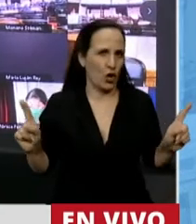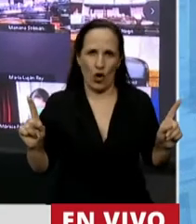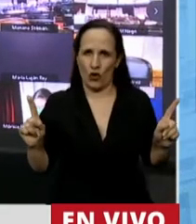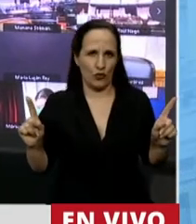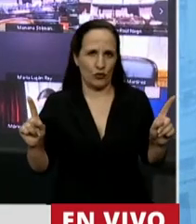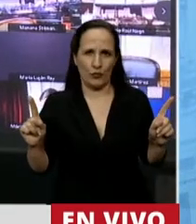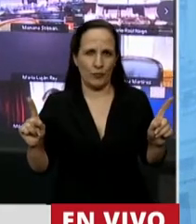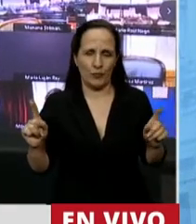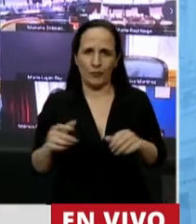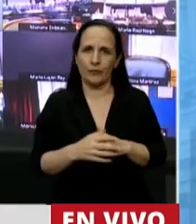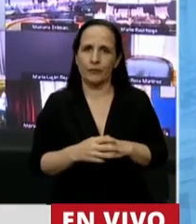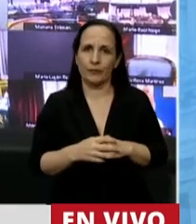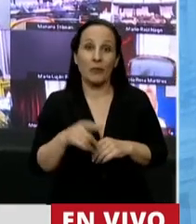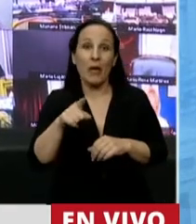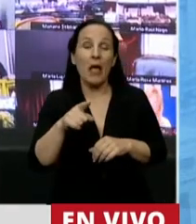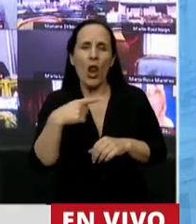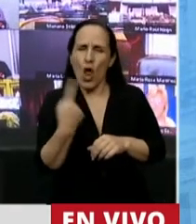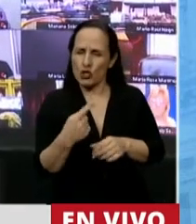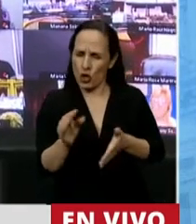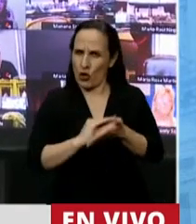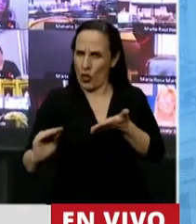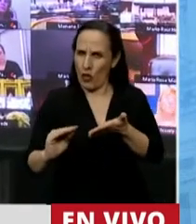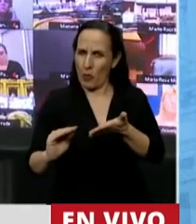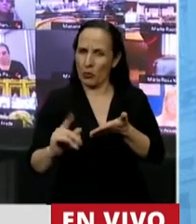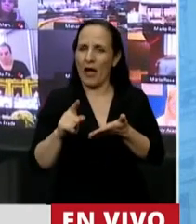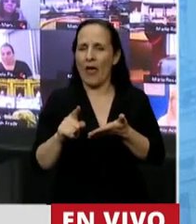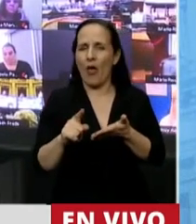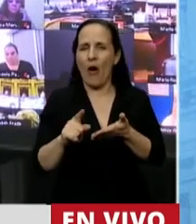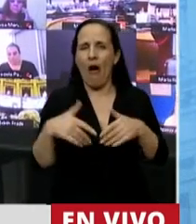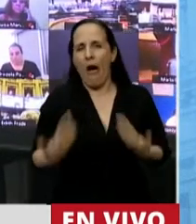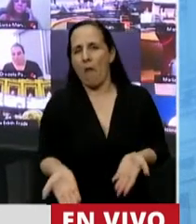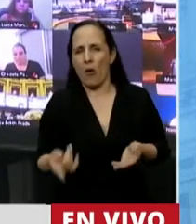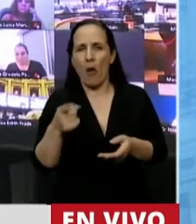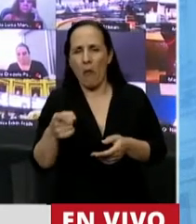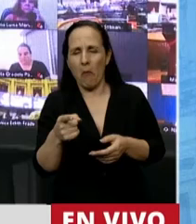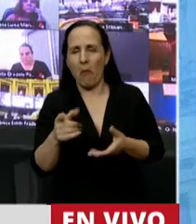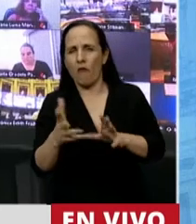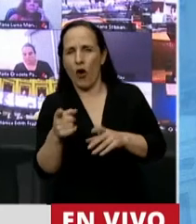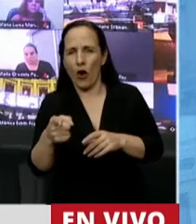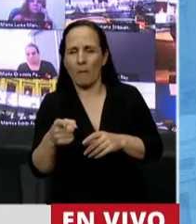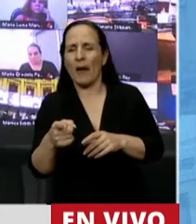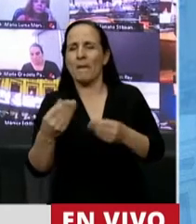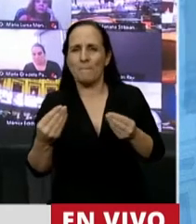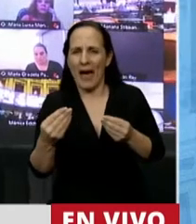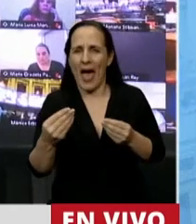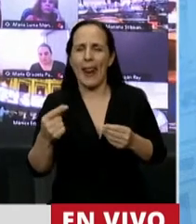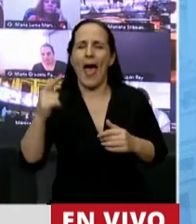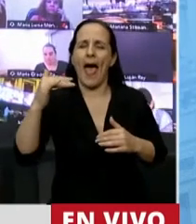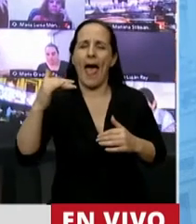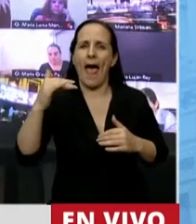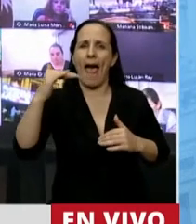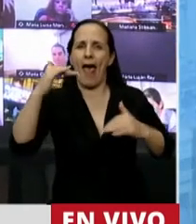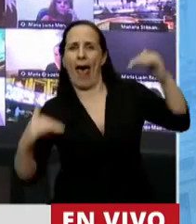todo, no vamos a ser como legisladores uso o herramientas para seguir profundizando una brecha social.